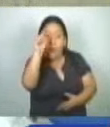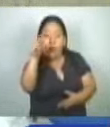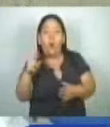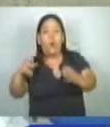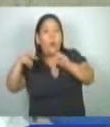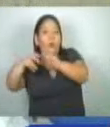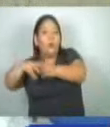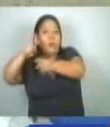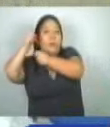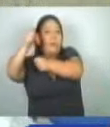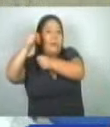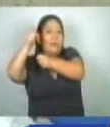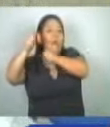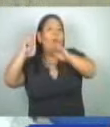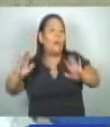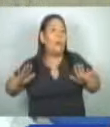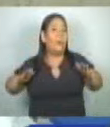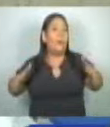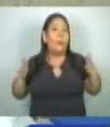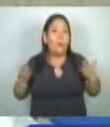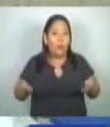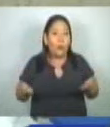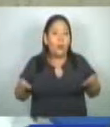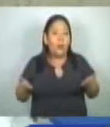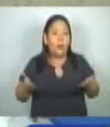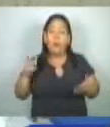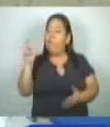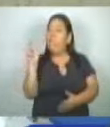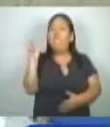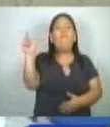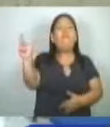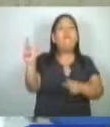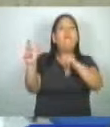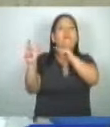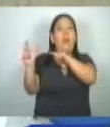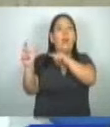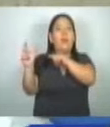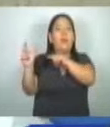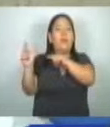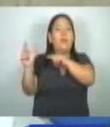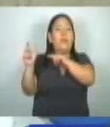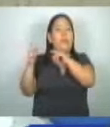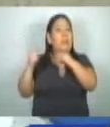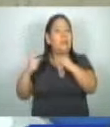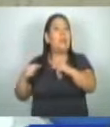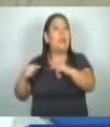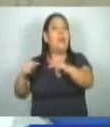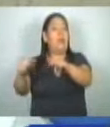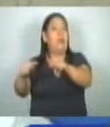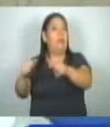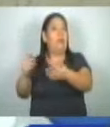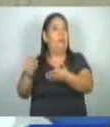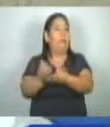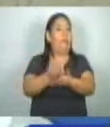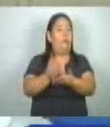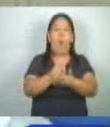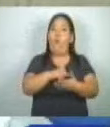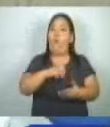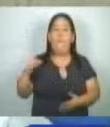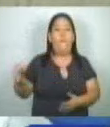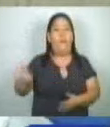sindicatos, porque prácticamente los escalafones sostenerlos fiscalmente no es fácil.